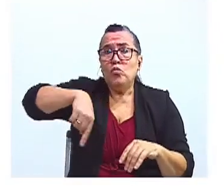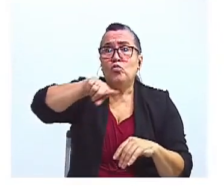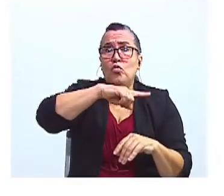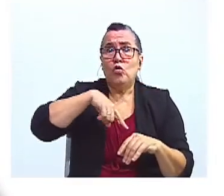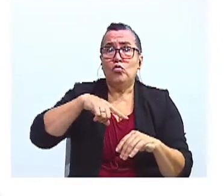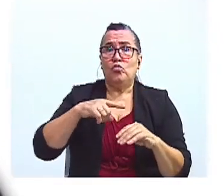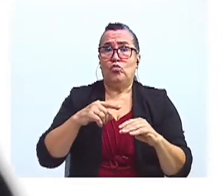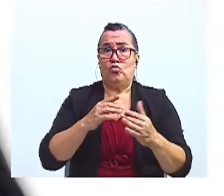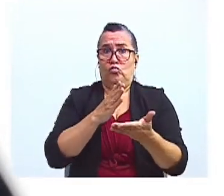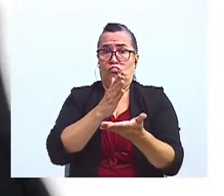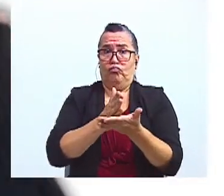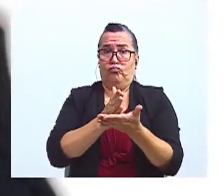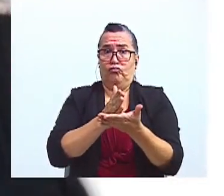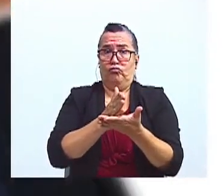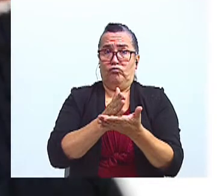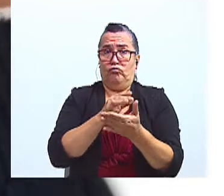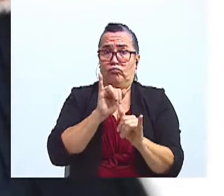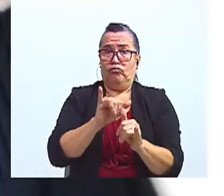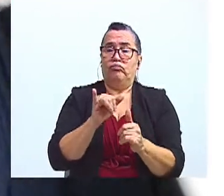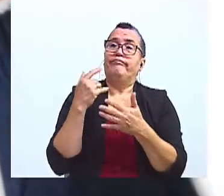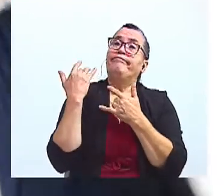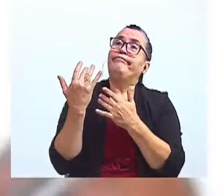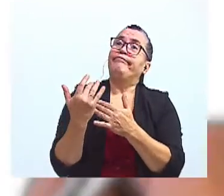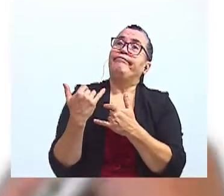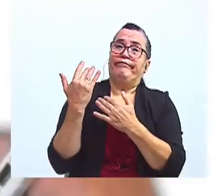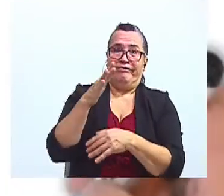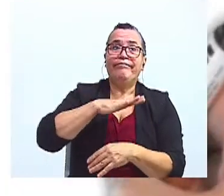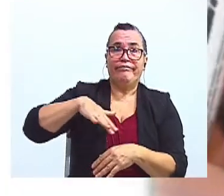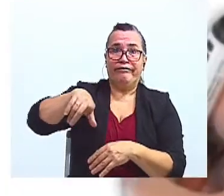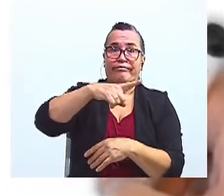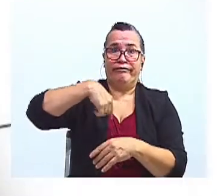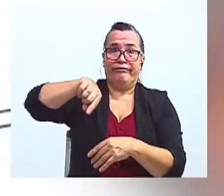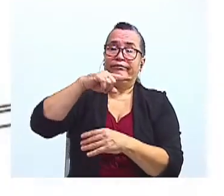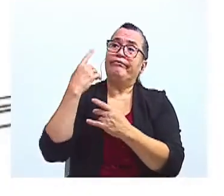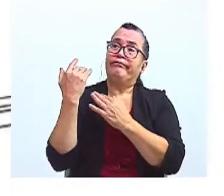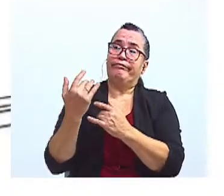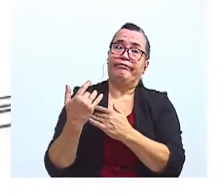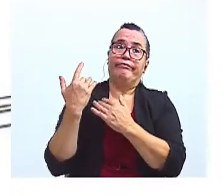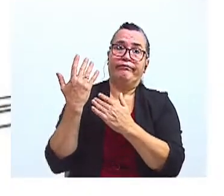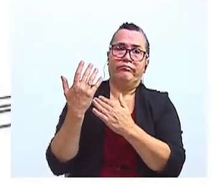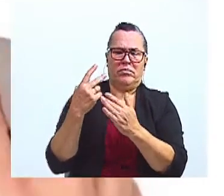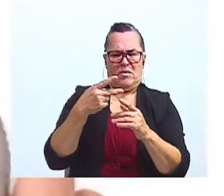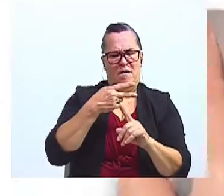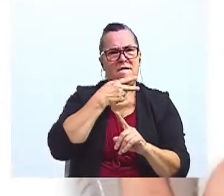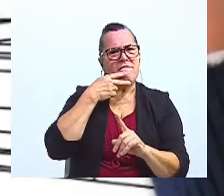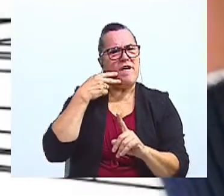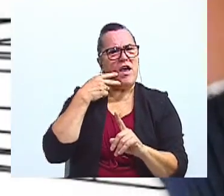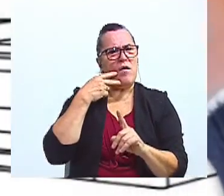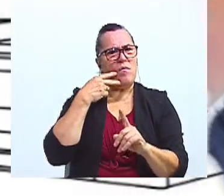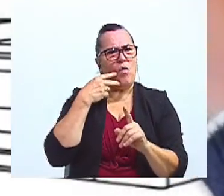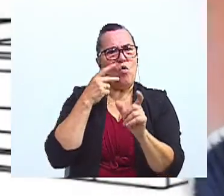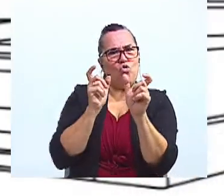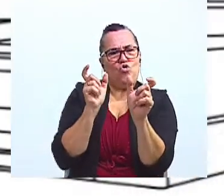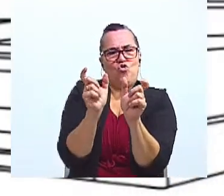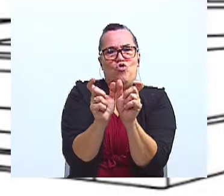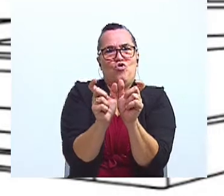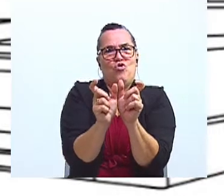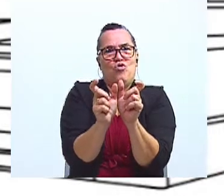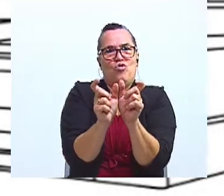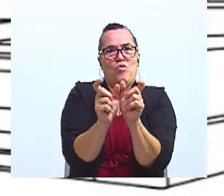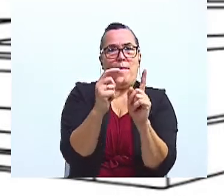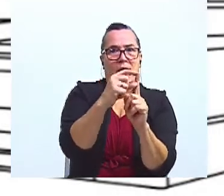esperando el bus. En este caso, el verbo, que está compuesto por dos palabras,